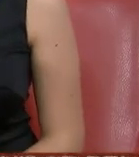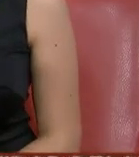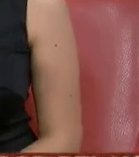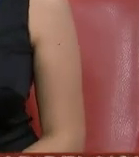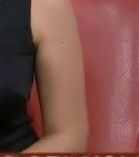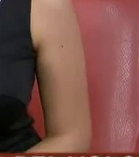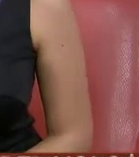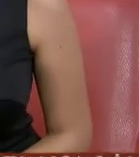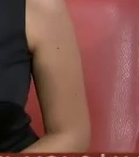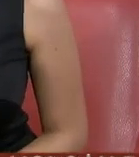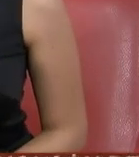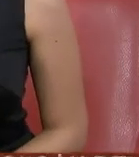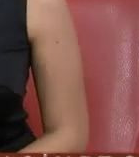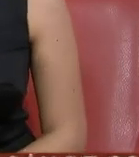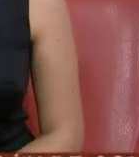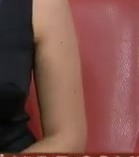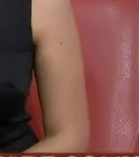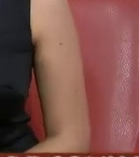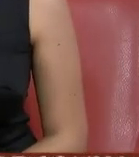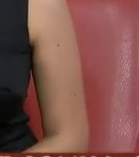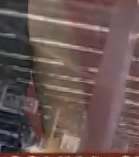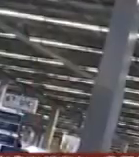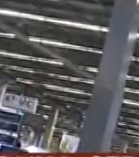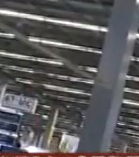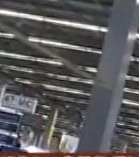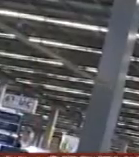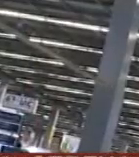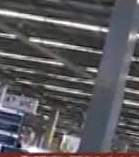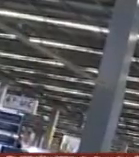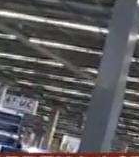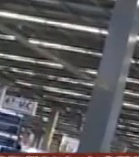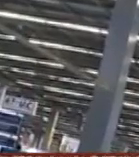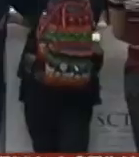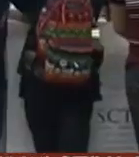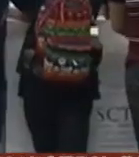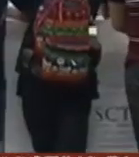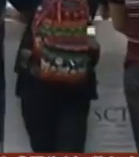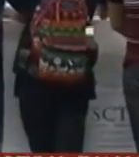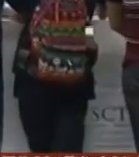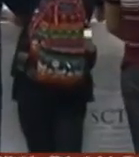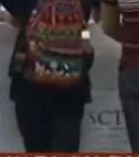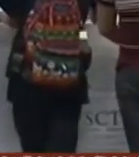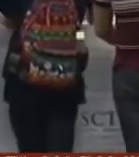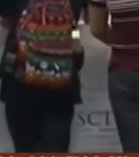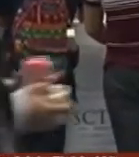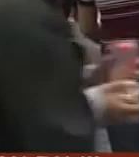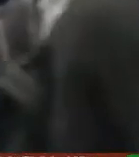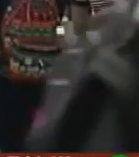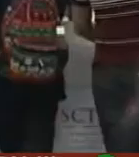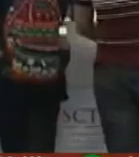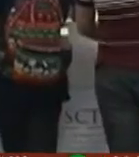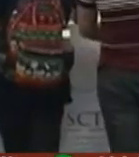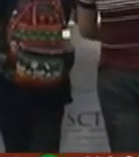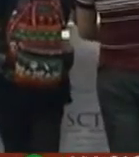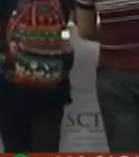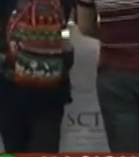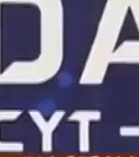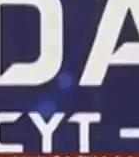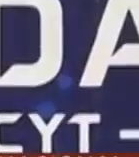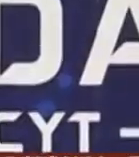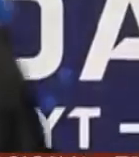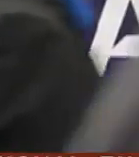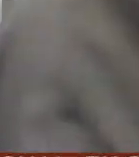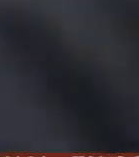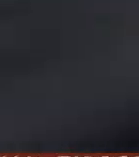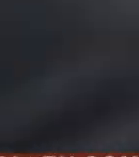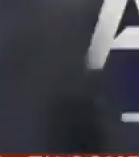provenientes de todo el globo en su edición número 67 este Congreso Internacional de Astronáutica permitió que México